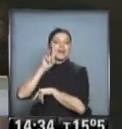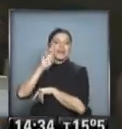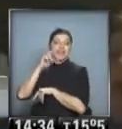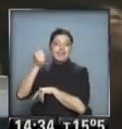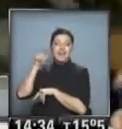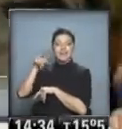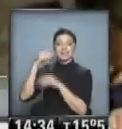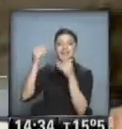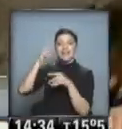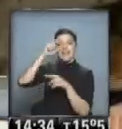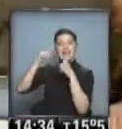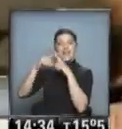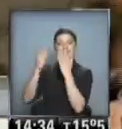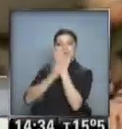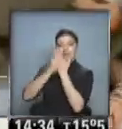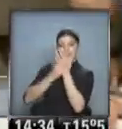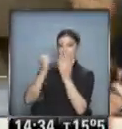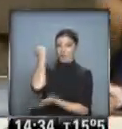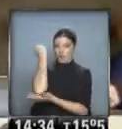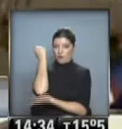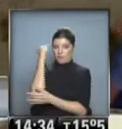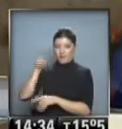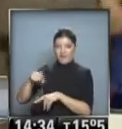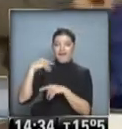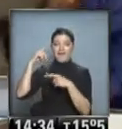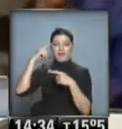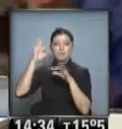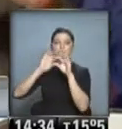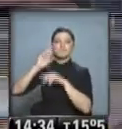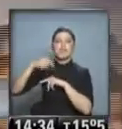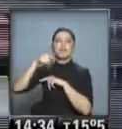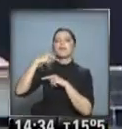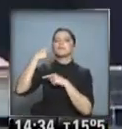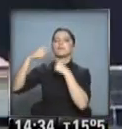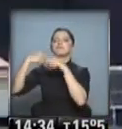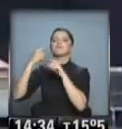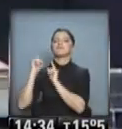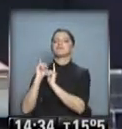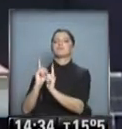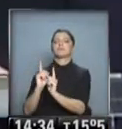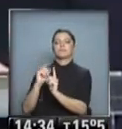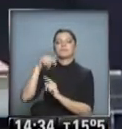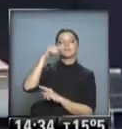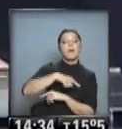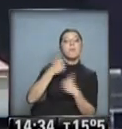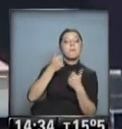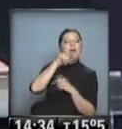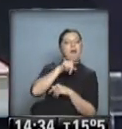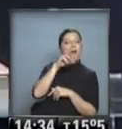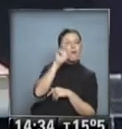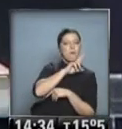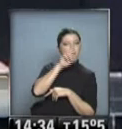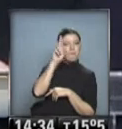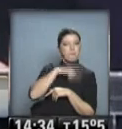una campaña presidencial con la intención de no cambiar prácticamente nada en el modelo. Sin embargo, la expresidenta